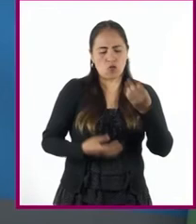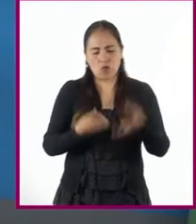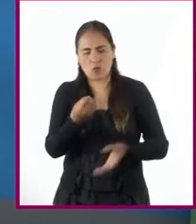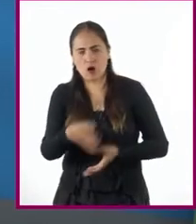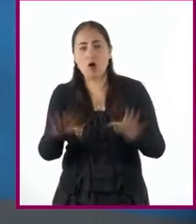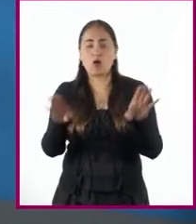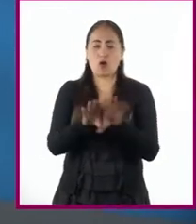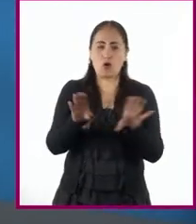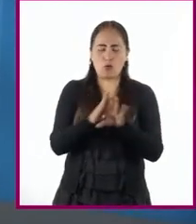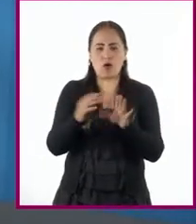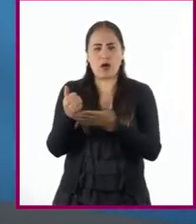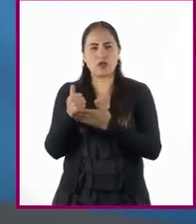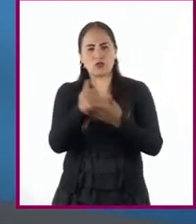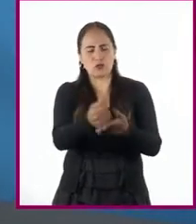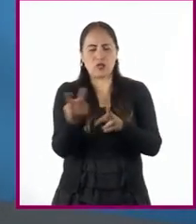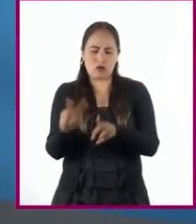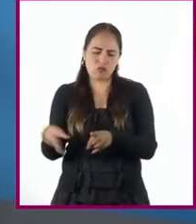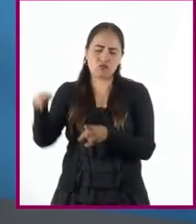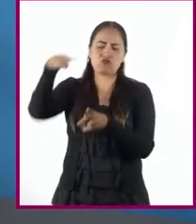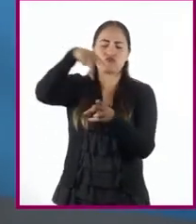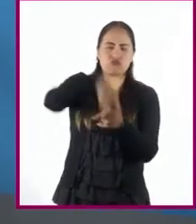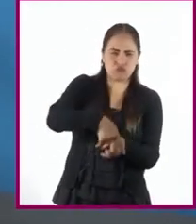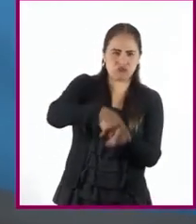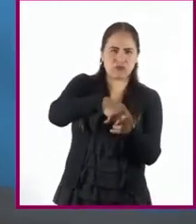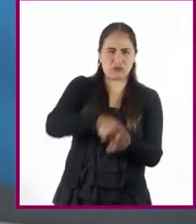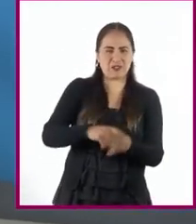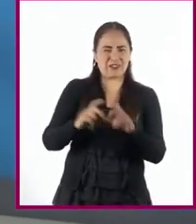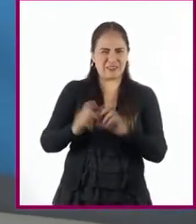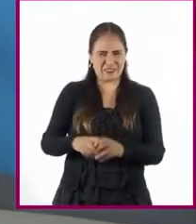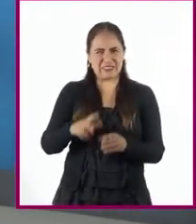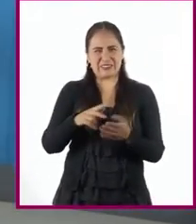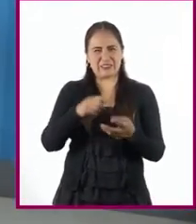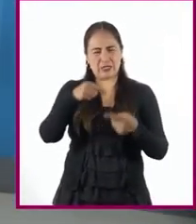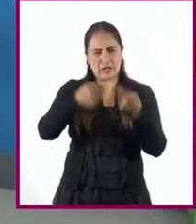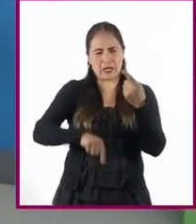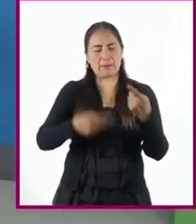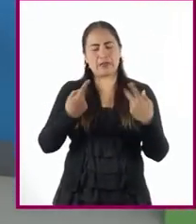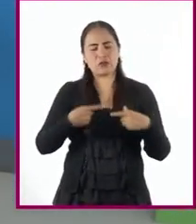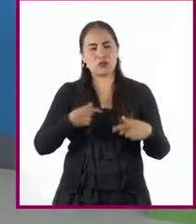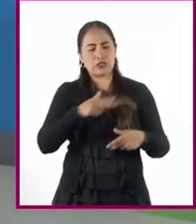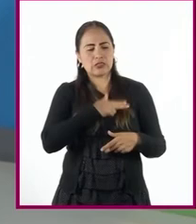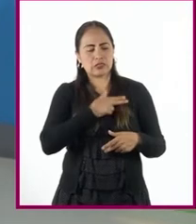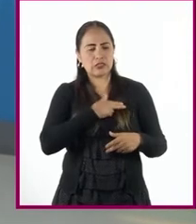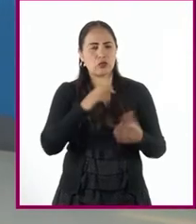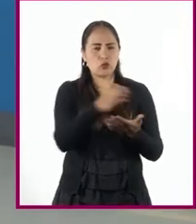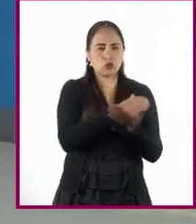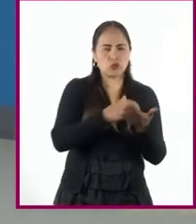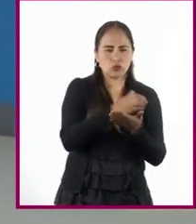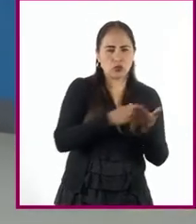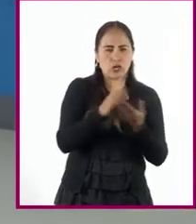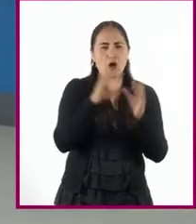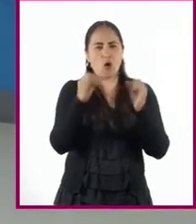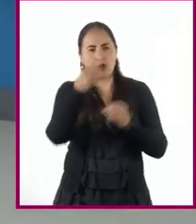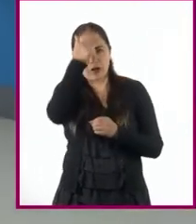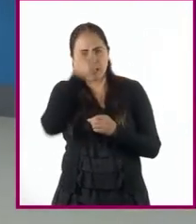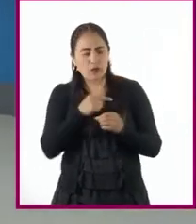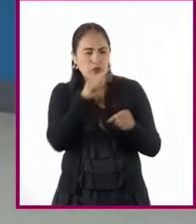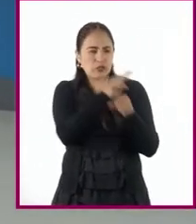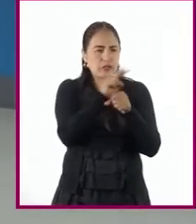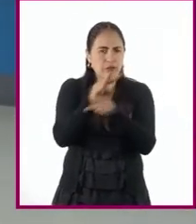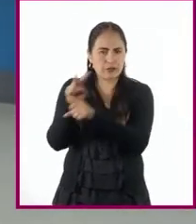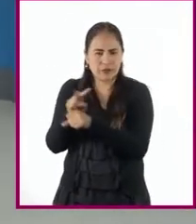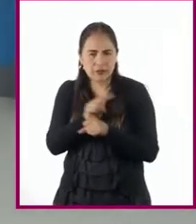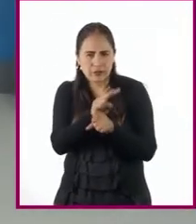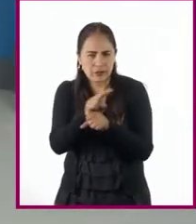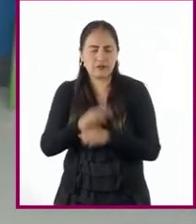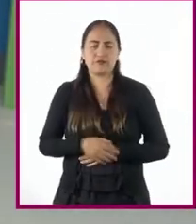caballos, alistando las armas, curando a los heridos o haciendo las guardias nocturnas. La información